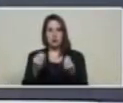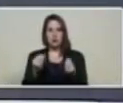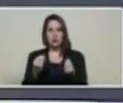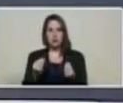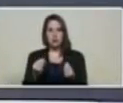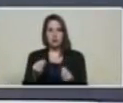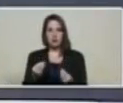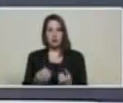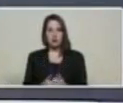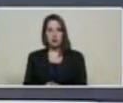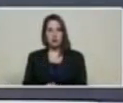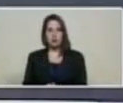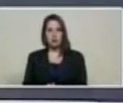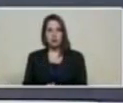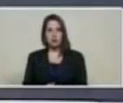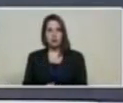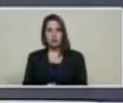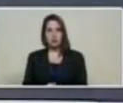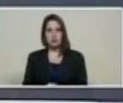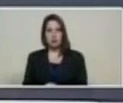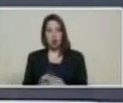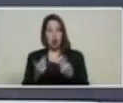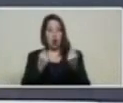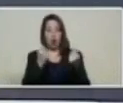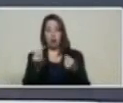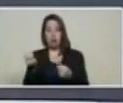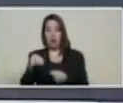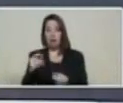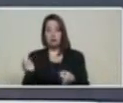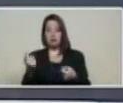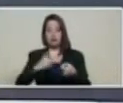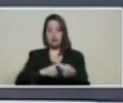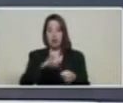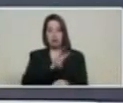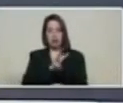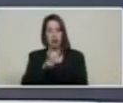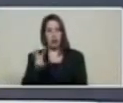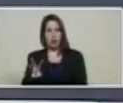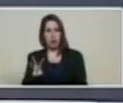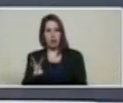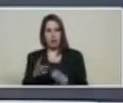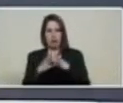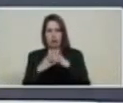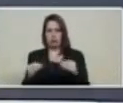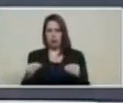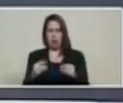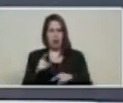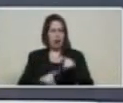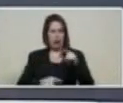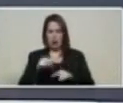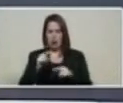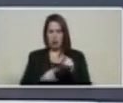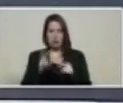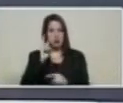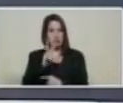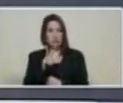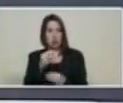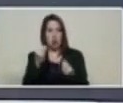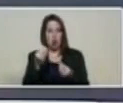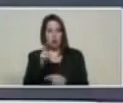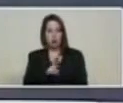el ecosistema del petro incluye la página web los wallets que son las billeteras